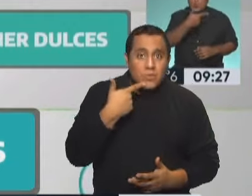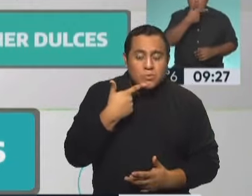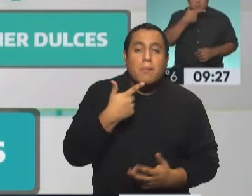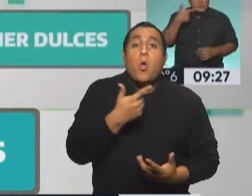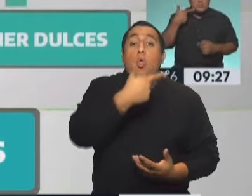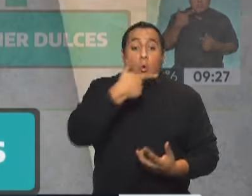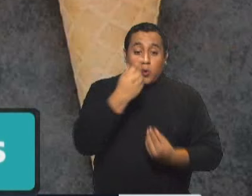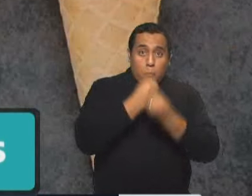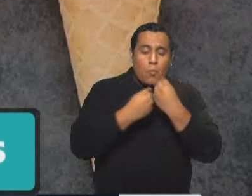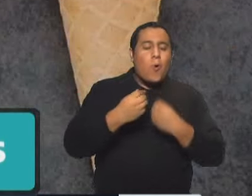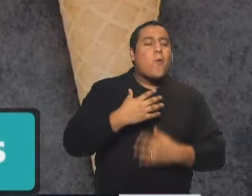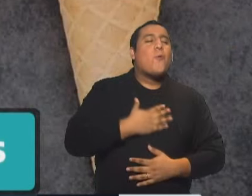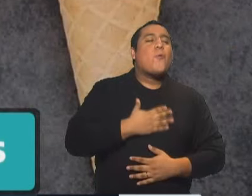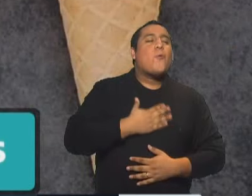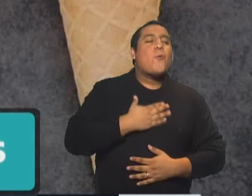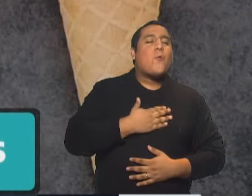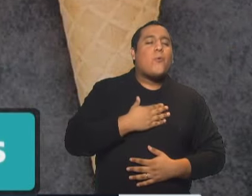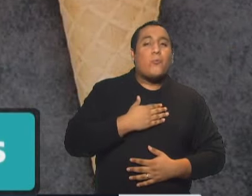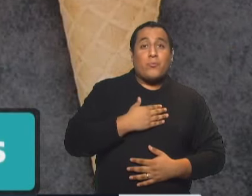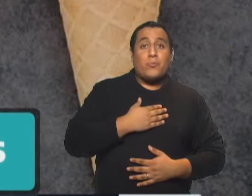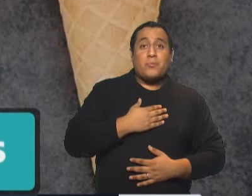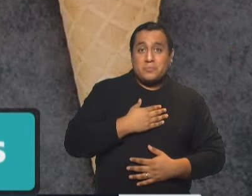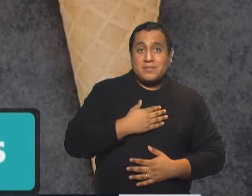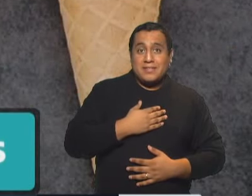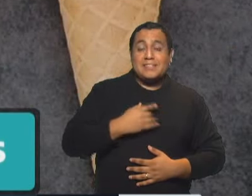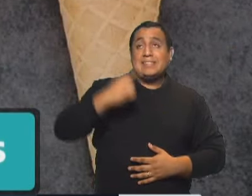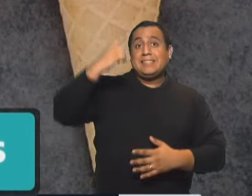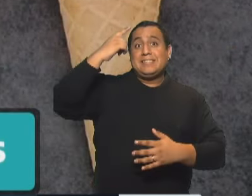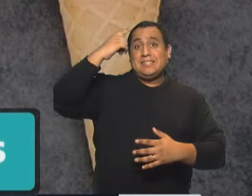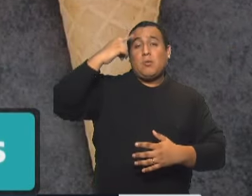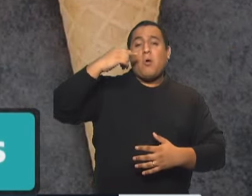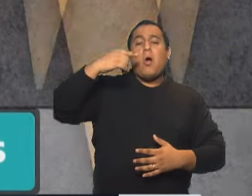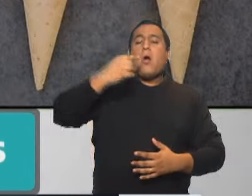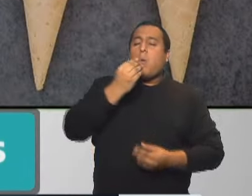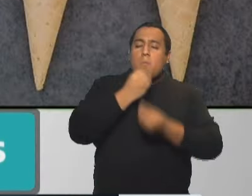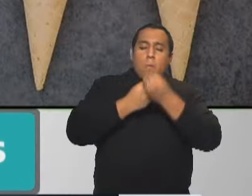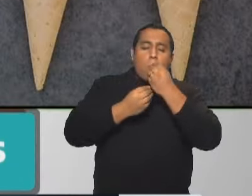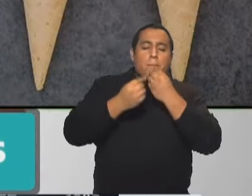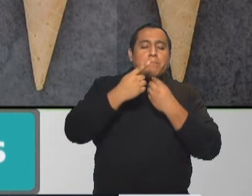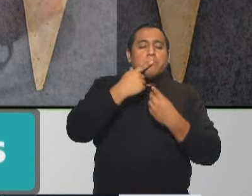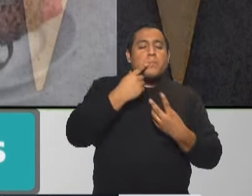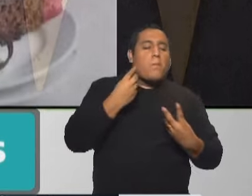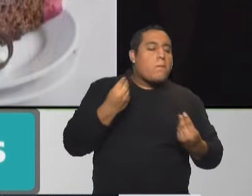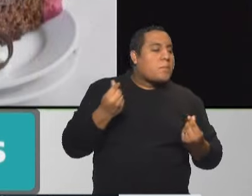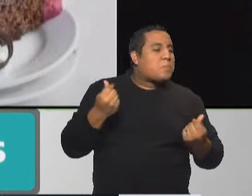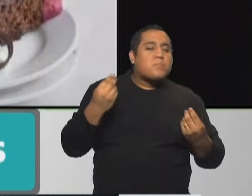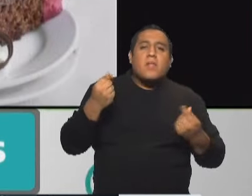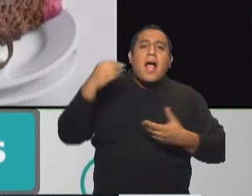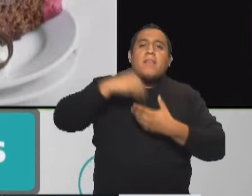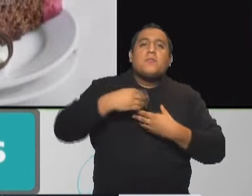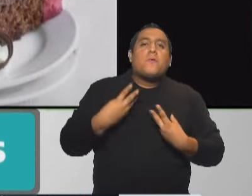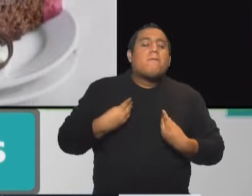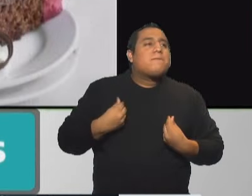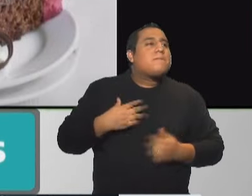placer. Hay neurotransmisores que se generan y entonces nos dan placer, bienestar. Entonces, en ese caso,